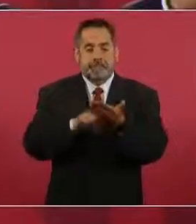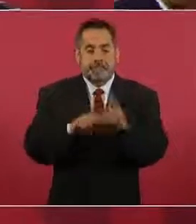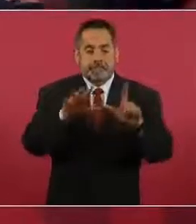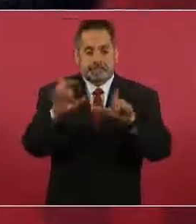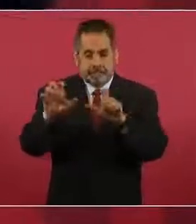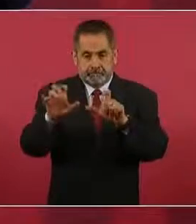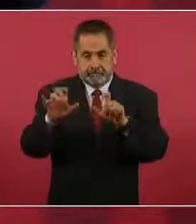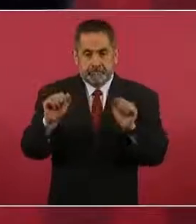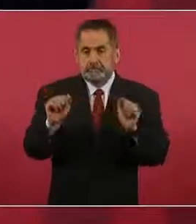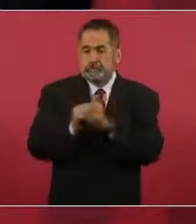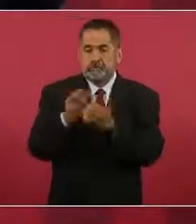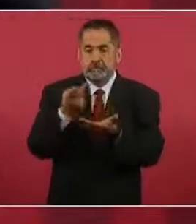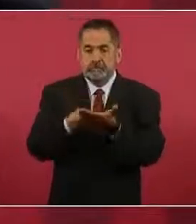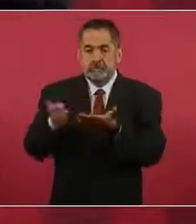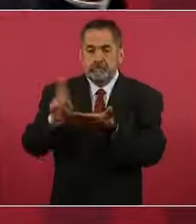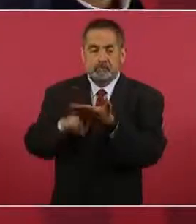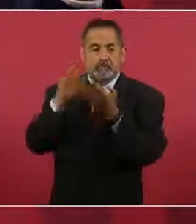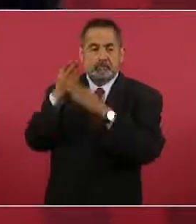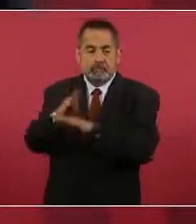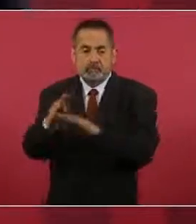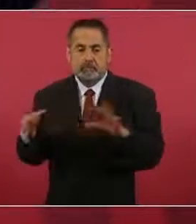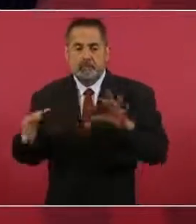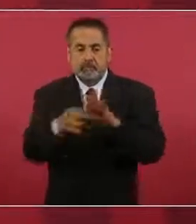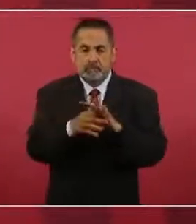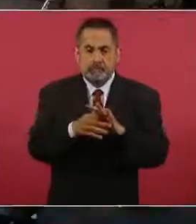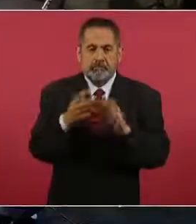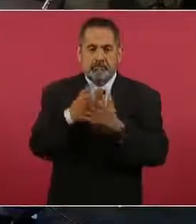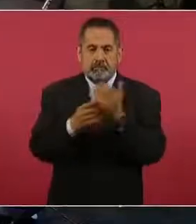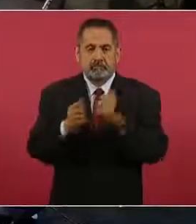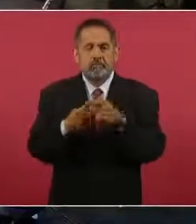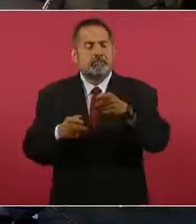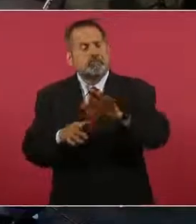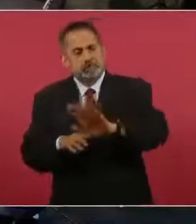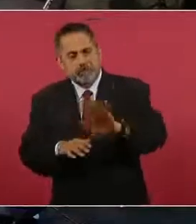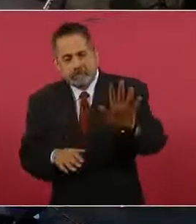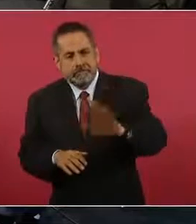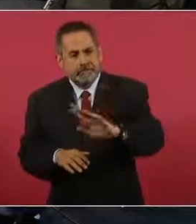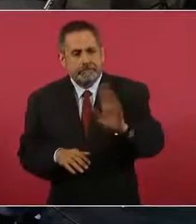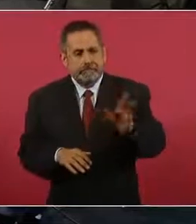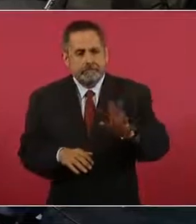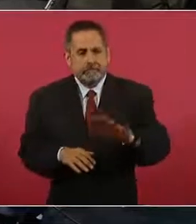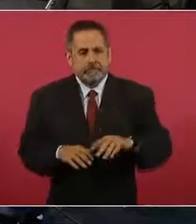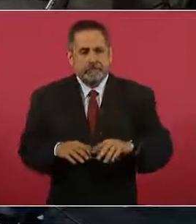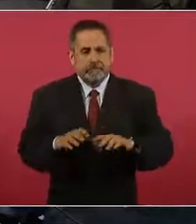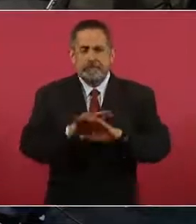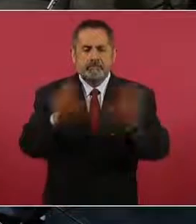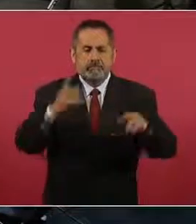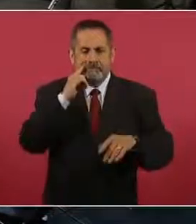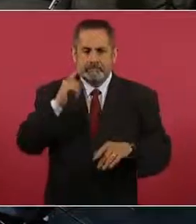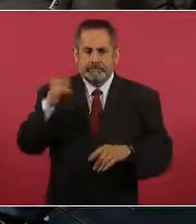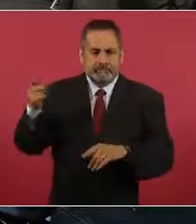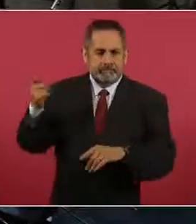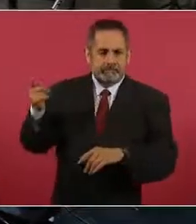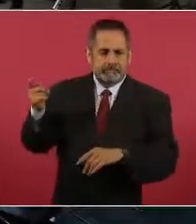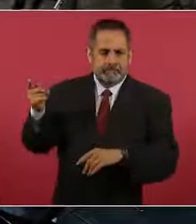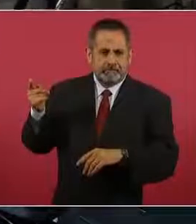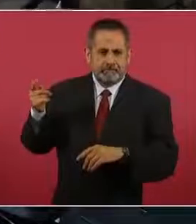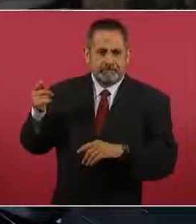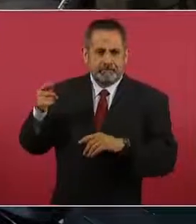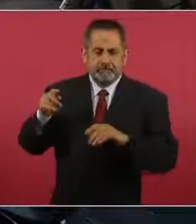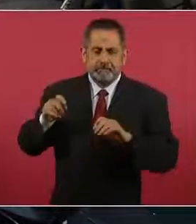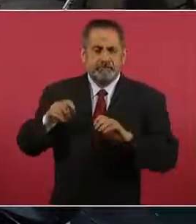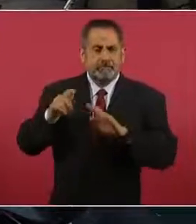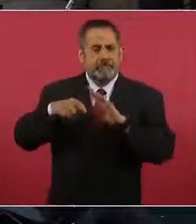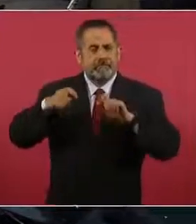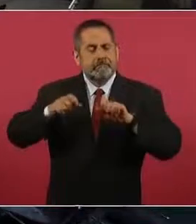complementarios, va a haber una relación. Pero bueno, ya la ponemos, vamos a poner para nuestros